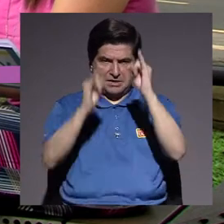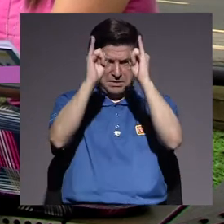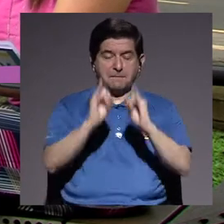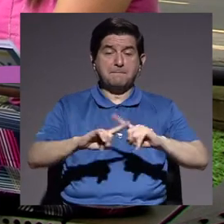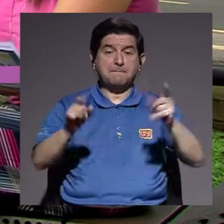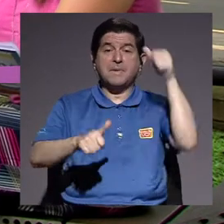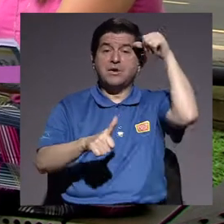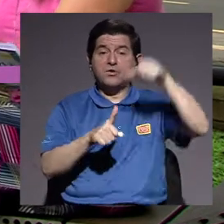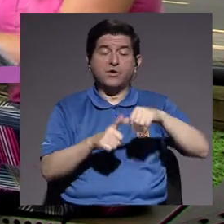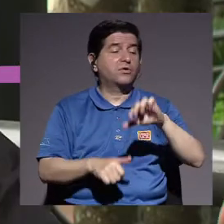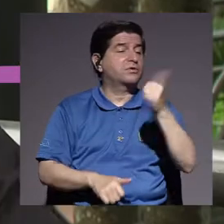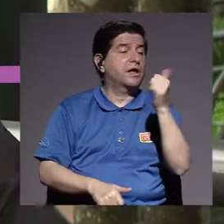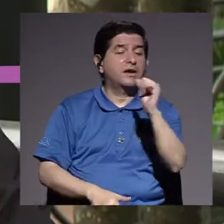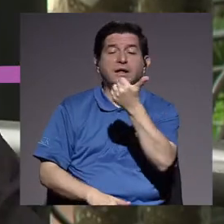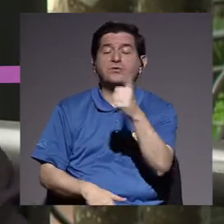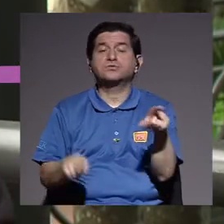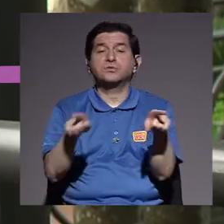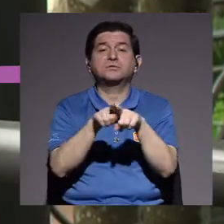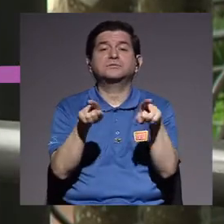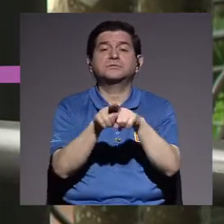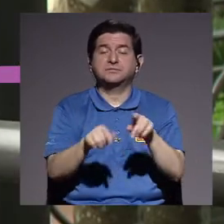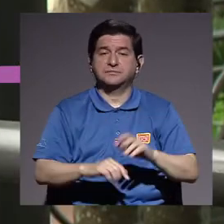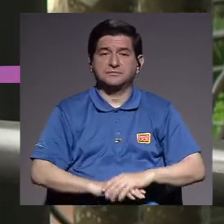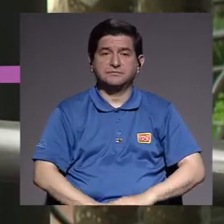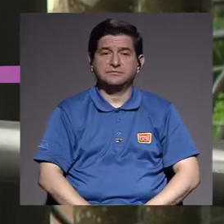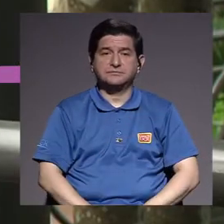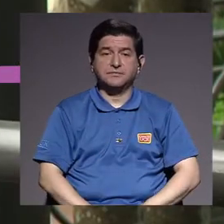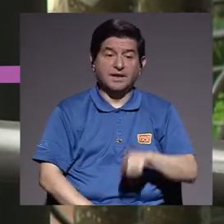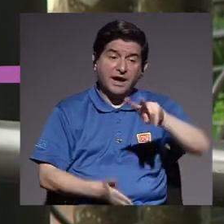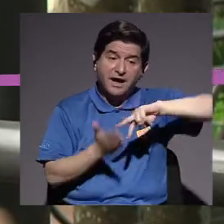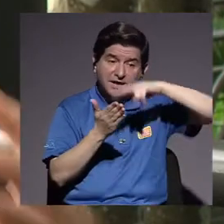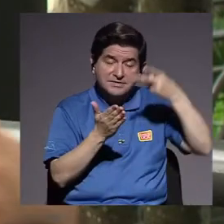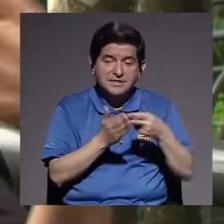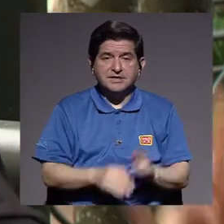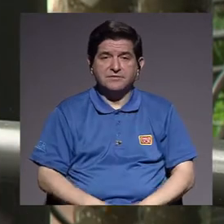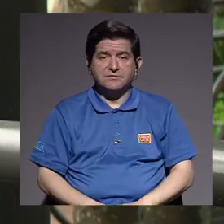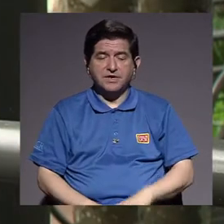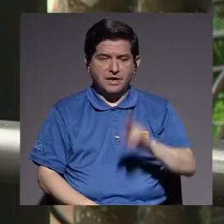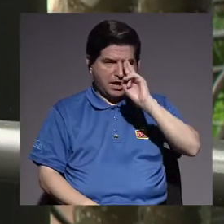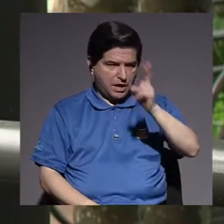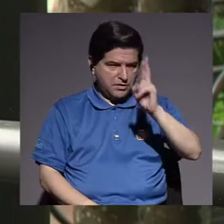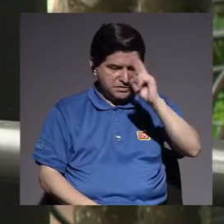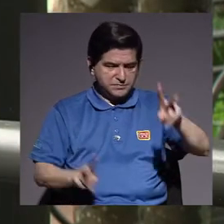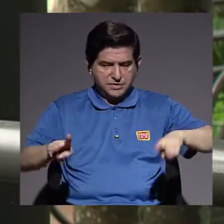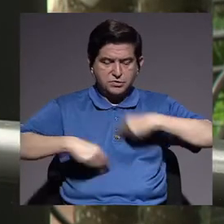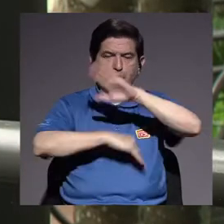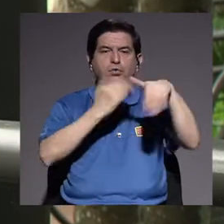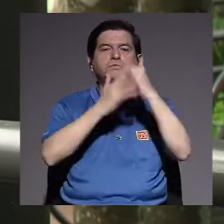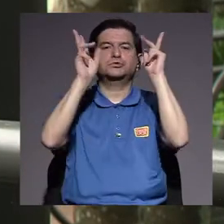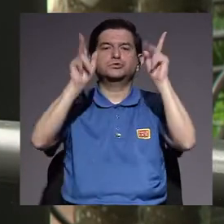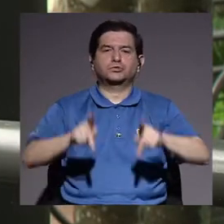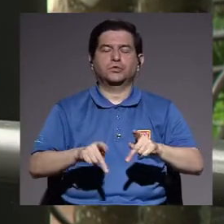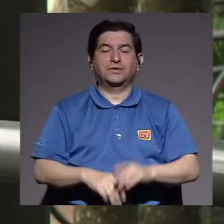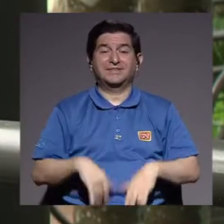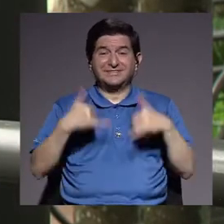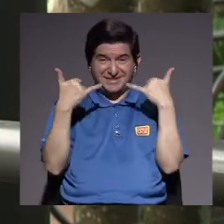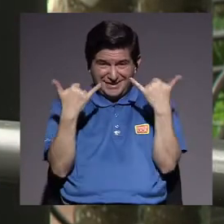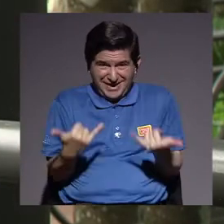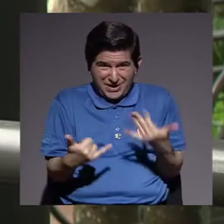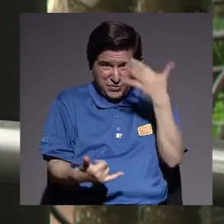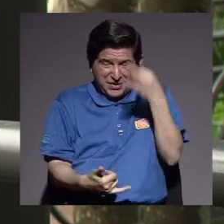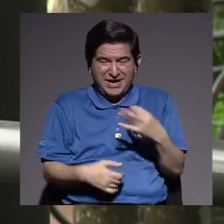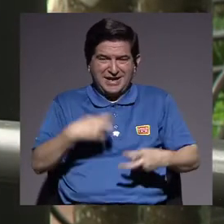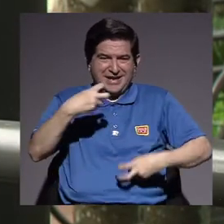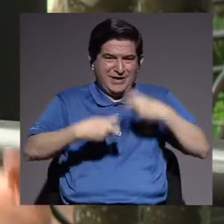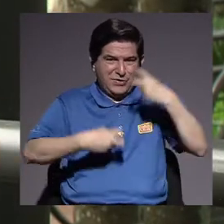pero tomando en cuenta al semejante, al otro y a la otra, ¿verdad? Y eso supone una reciprocidad, un respeto por la vida de todas las personas, que en este momento creo,